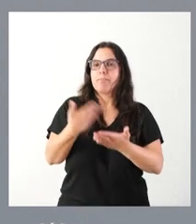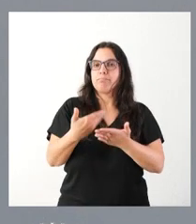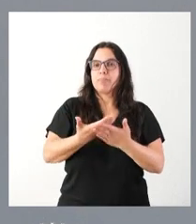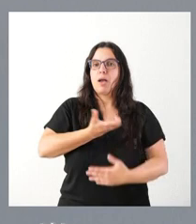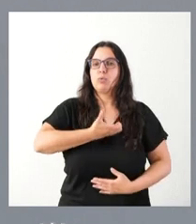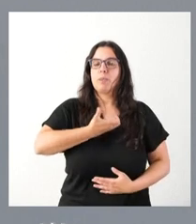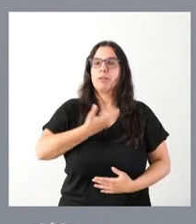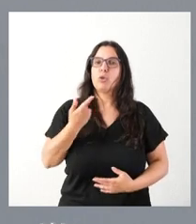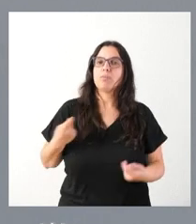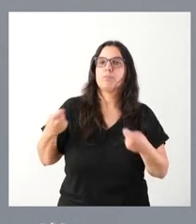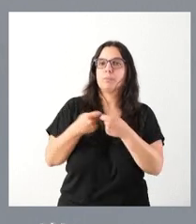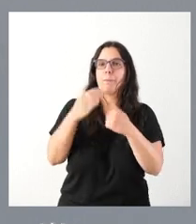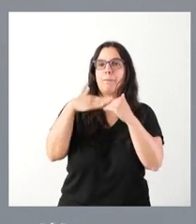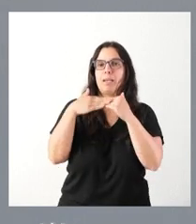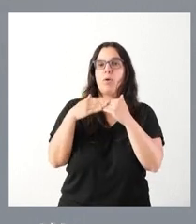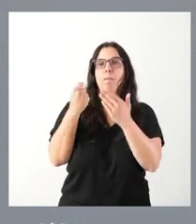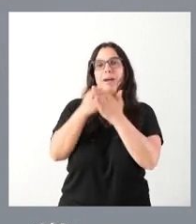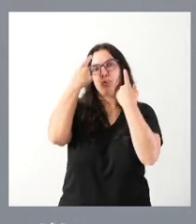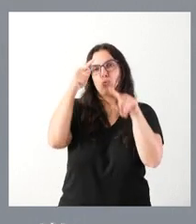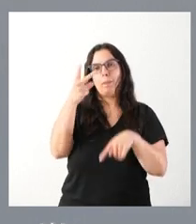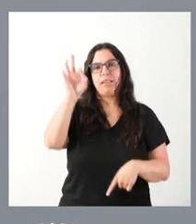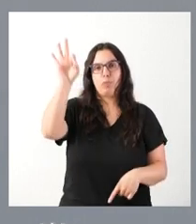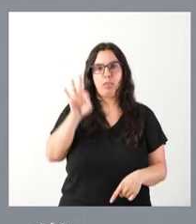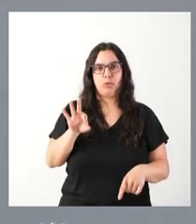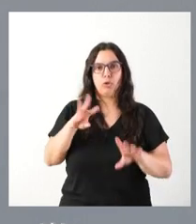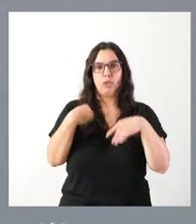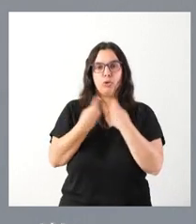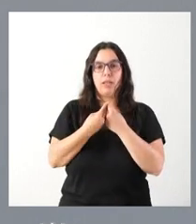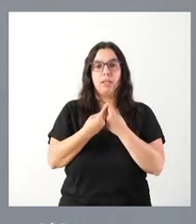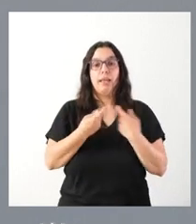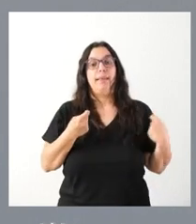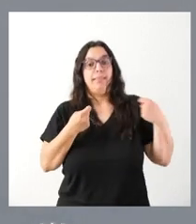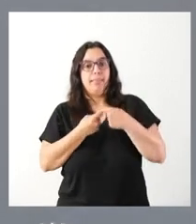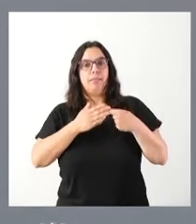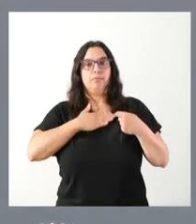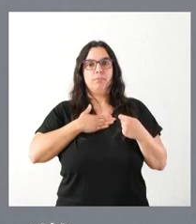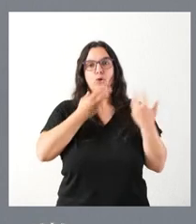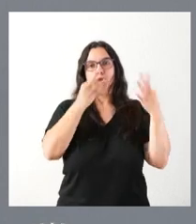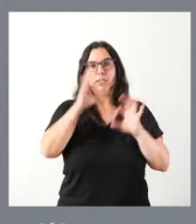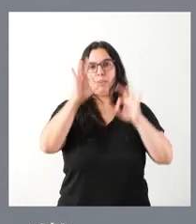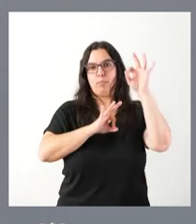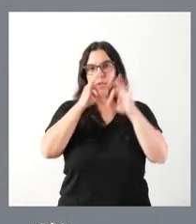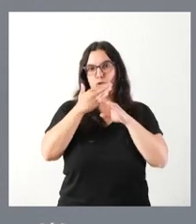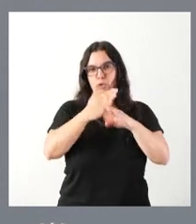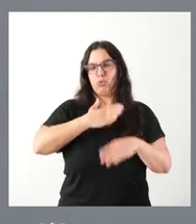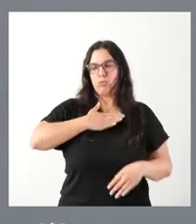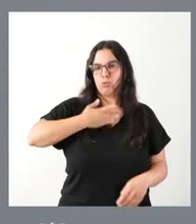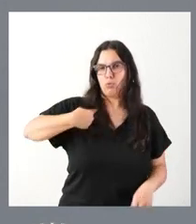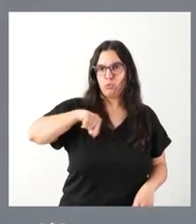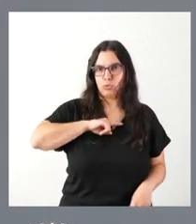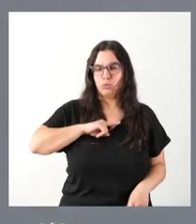beneficiados de aportar como mínimo el 20% del coste de la obra ejecutada, con lo cual el 80% restante se entiende que lo aporta la Junta de Castilla y León con esta